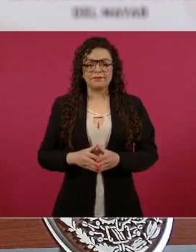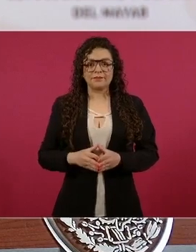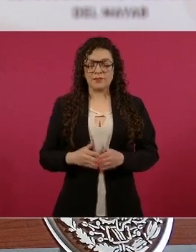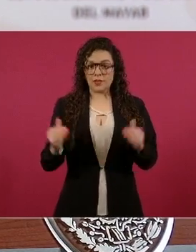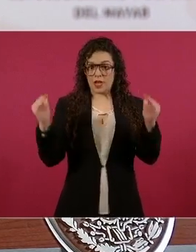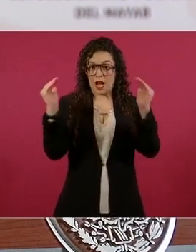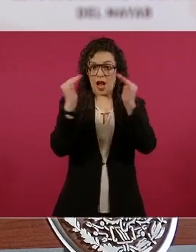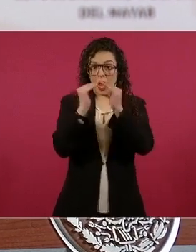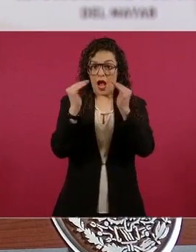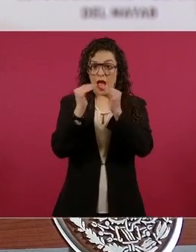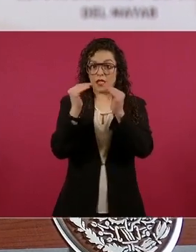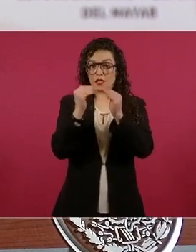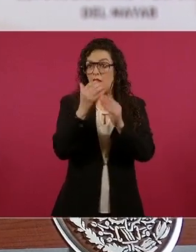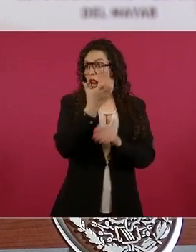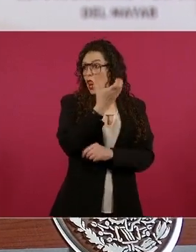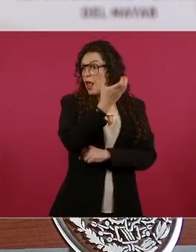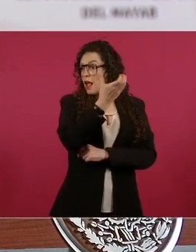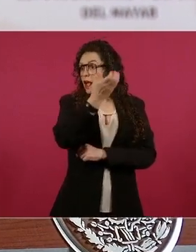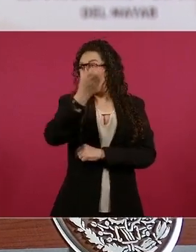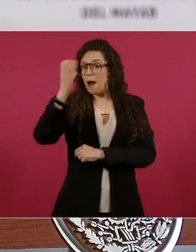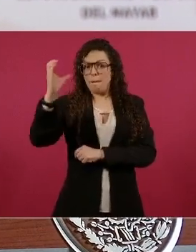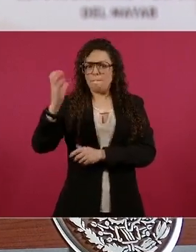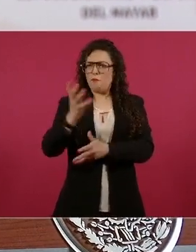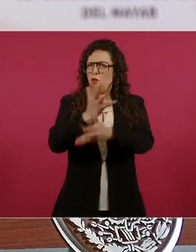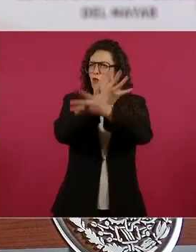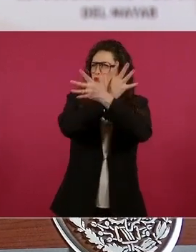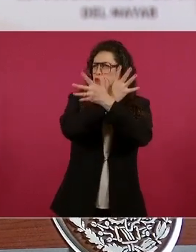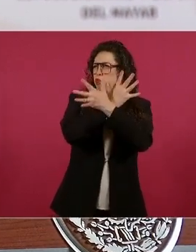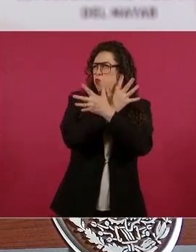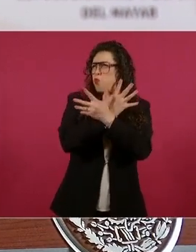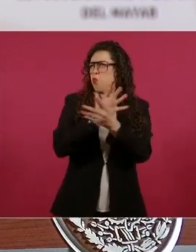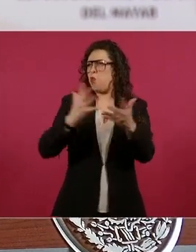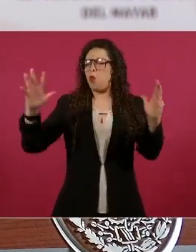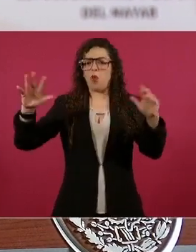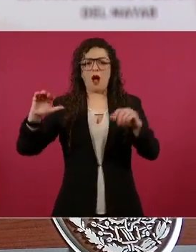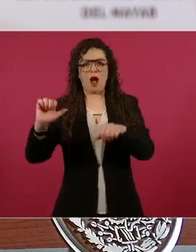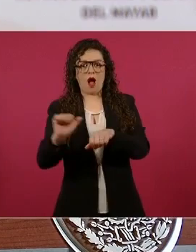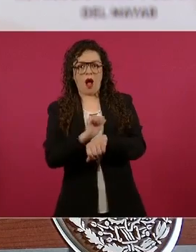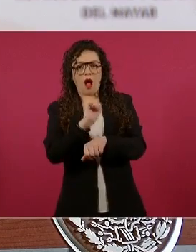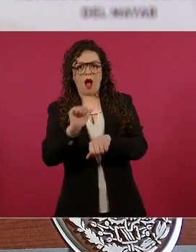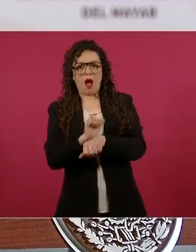los coches, Mercedes, Ferrari,